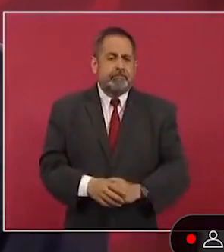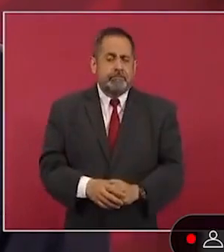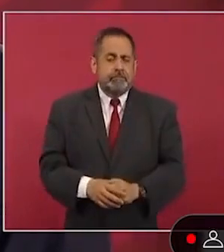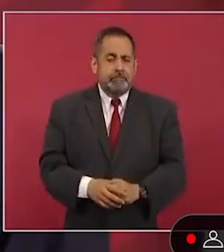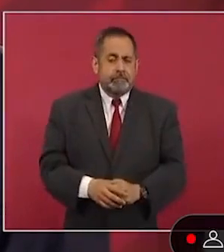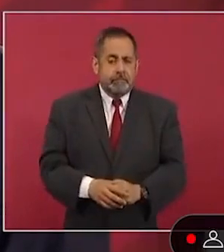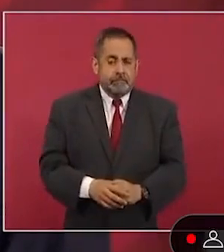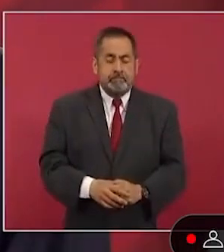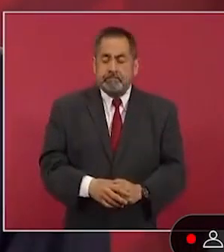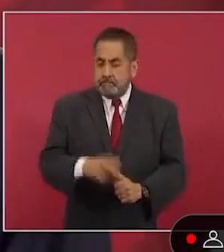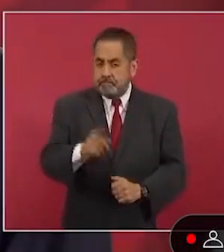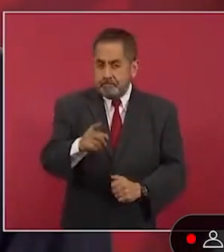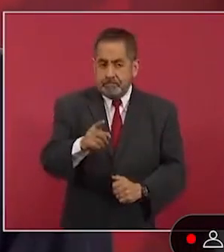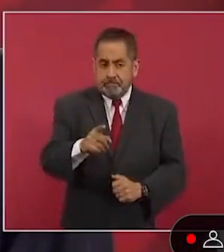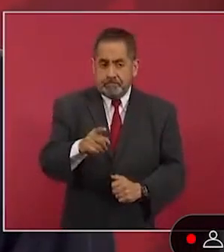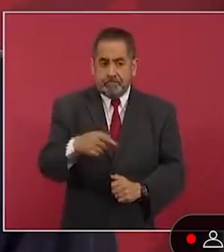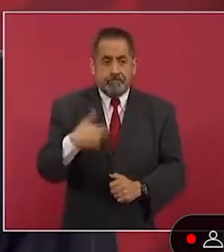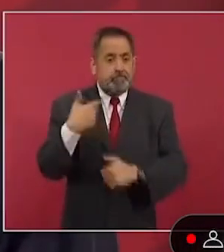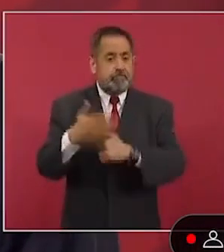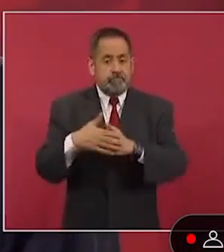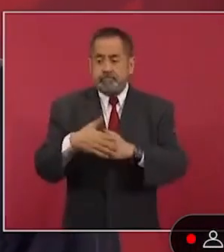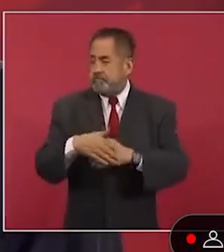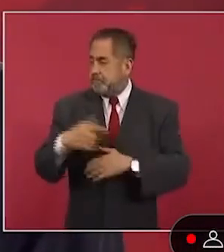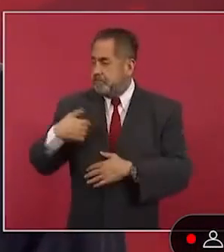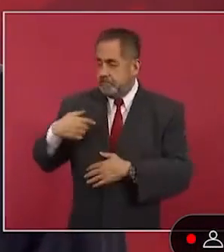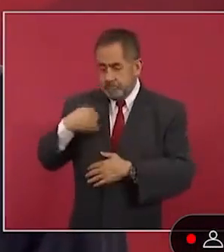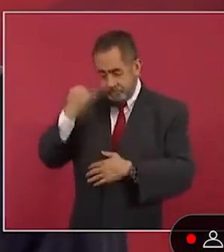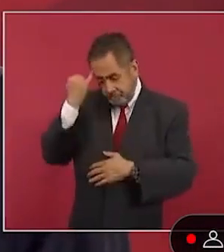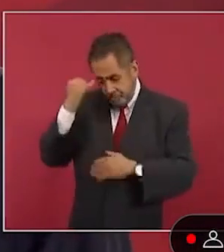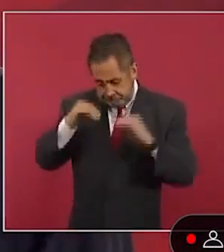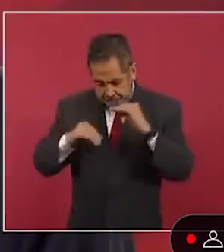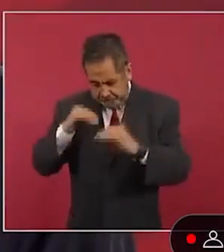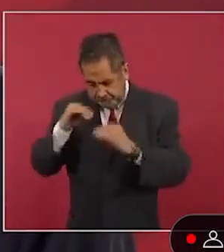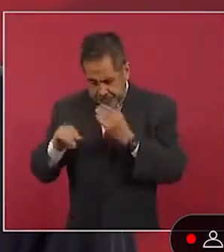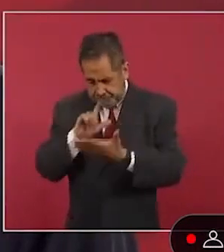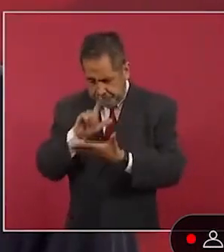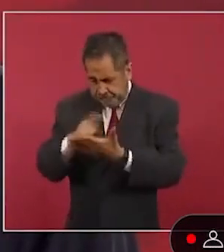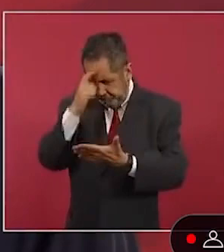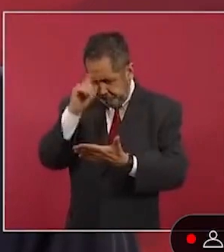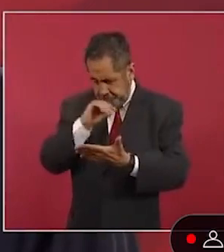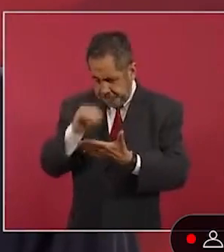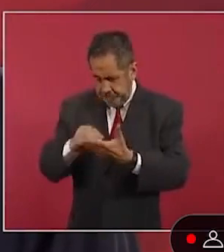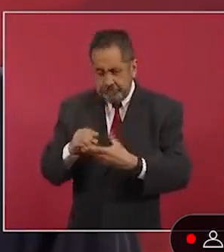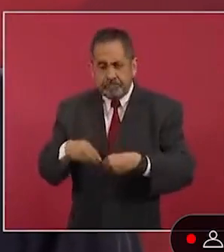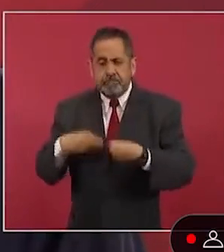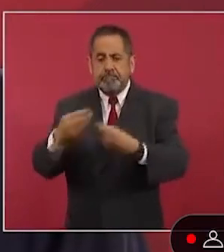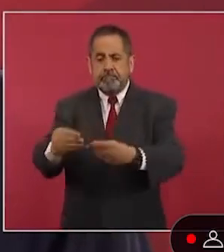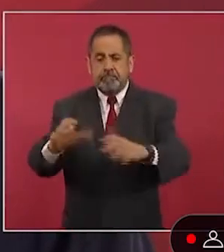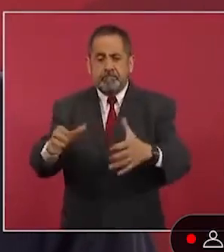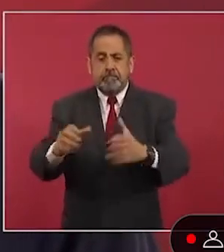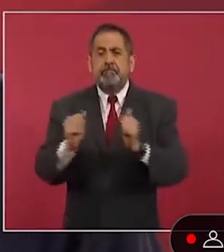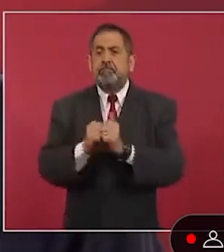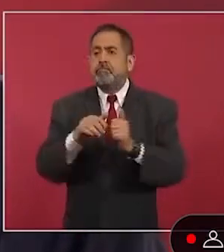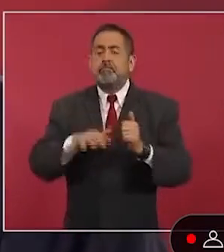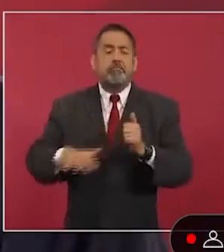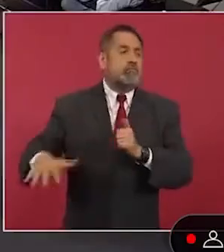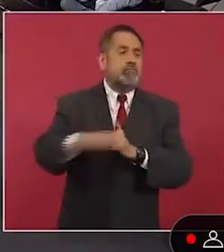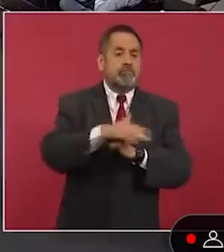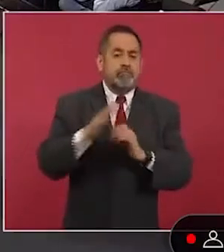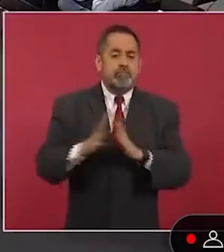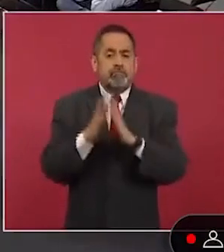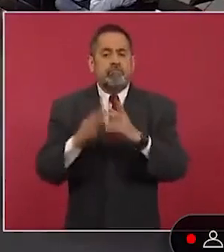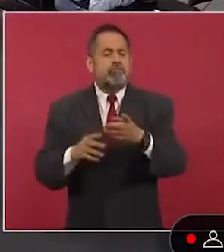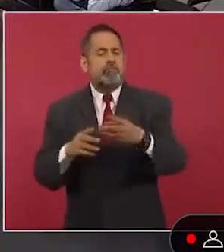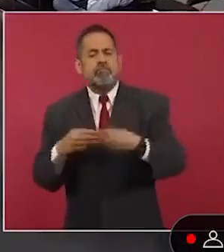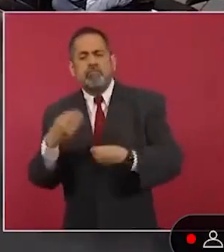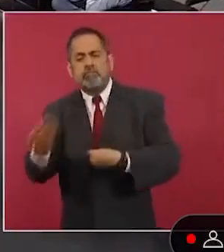Y vamos a presentar esa iniciativa. Y lo vamos a hacer con la participación de todo el pueblo. ¿Al Senado o a la Cámara,